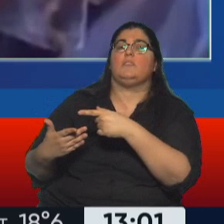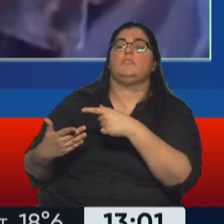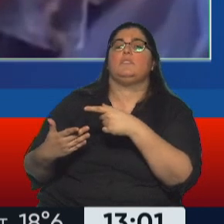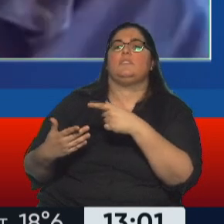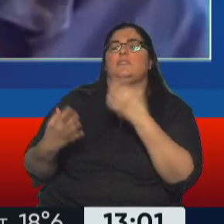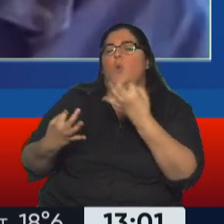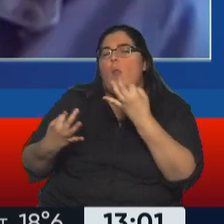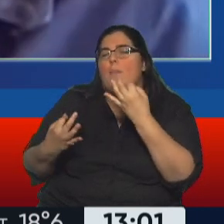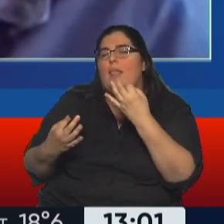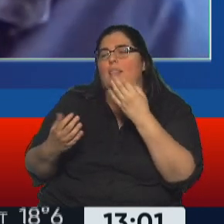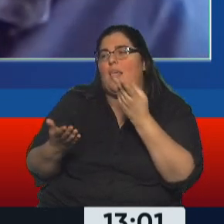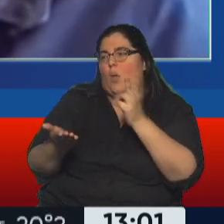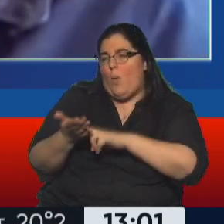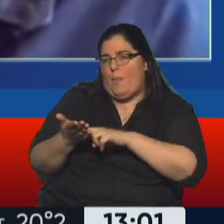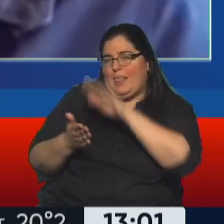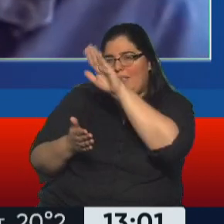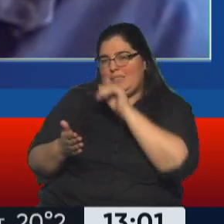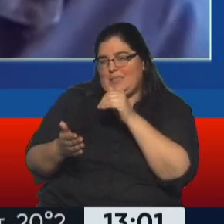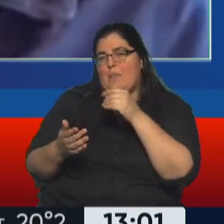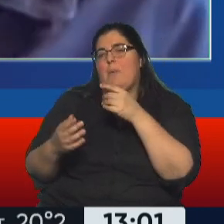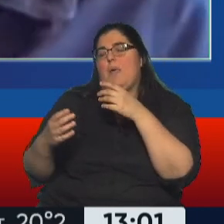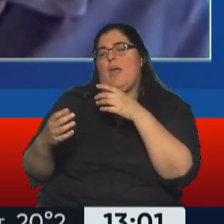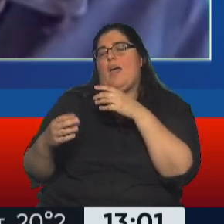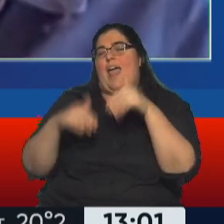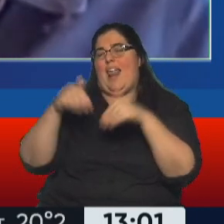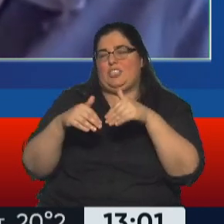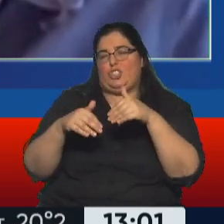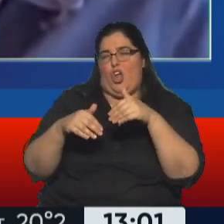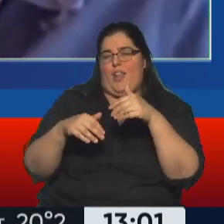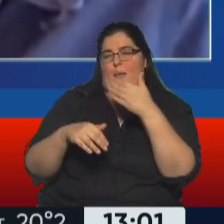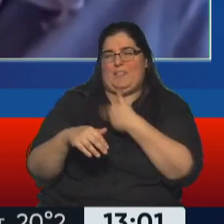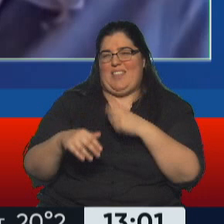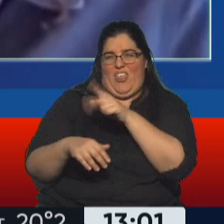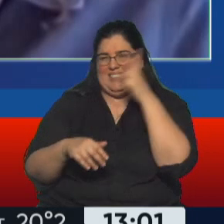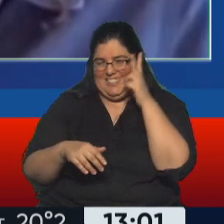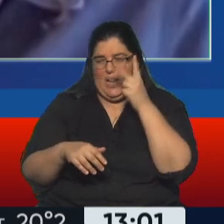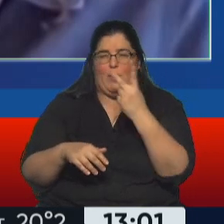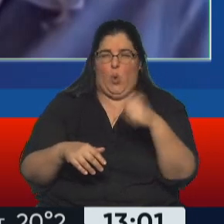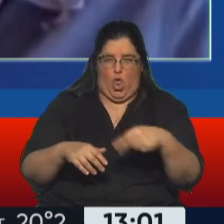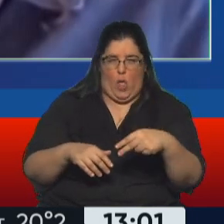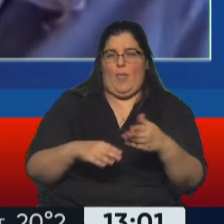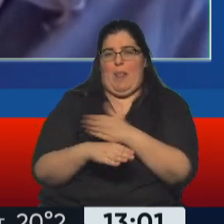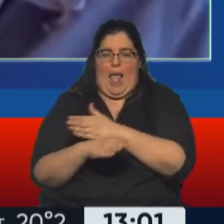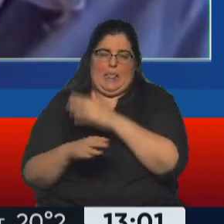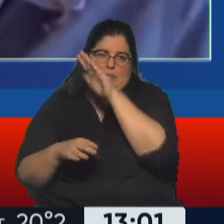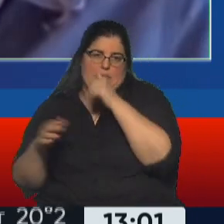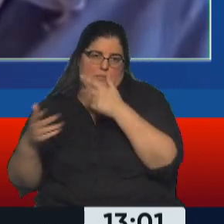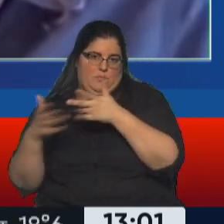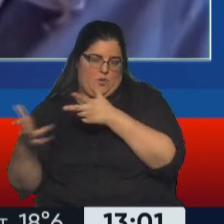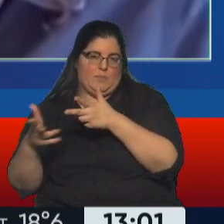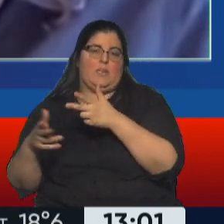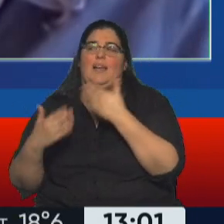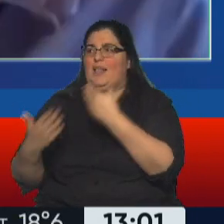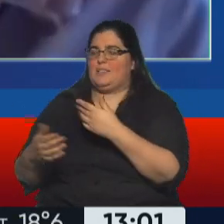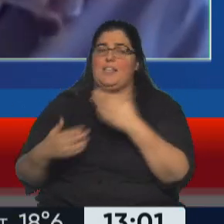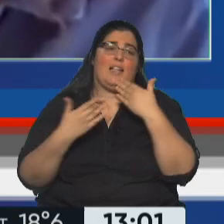permitiste, volveremos a llamar antes de las elecciones presidenciales en Chile, que son el 21 de noviembre. Gracias, un abrazo grande. Gracias a